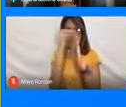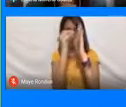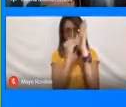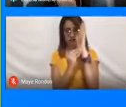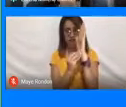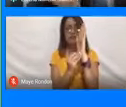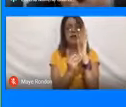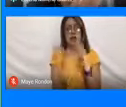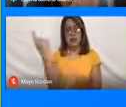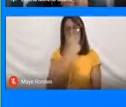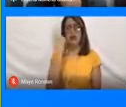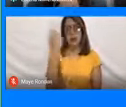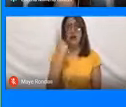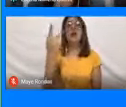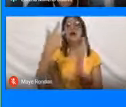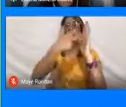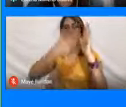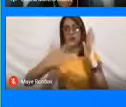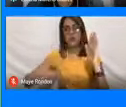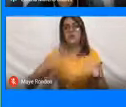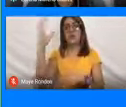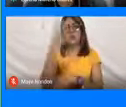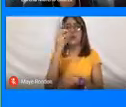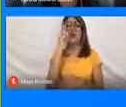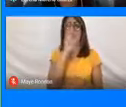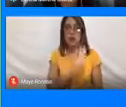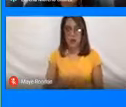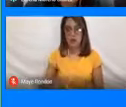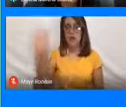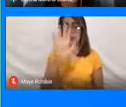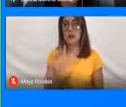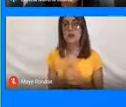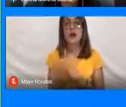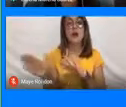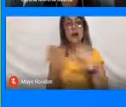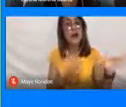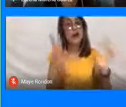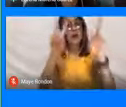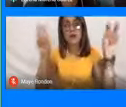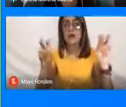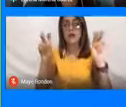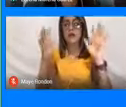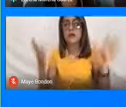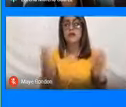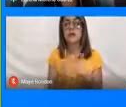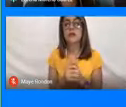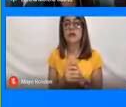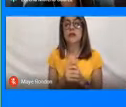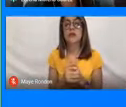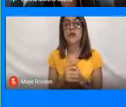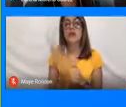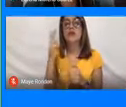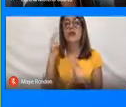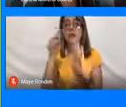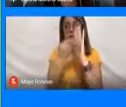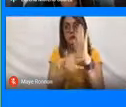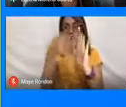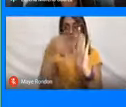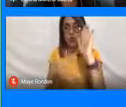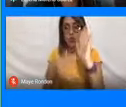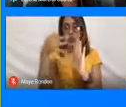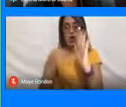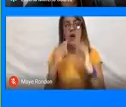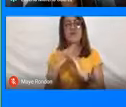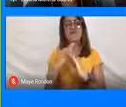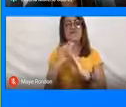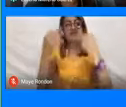grandes rasgos, que es la Constitución Política Nacional, y ahora vamos a hablar del marco jurídico de la